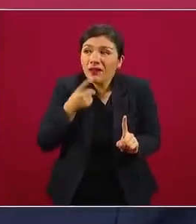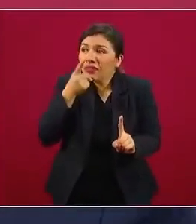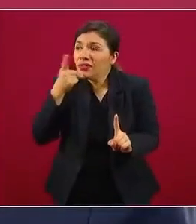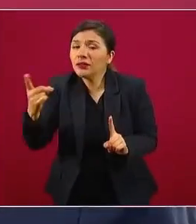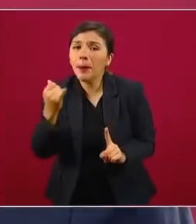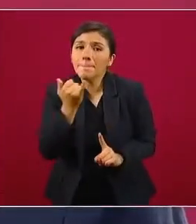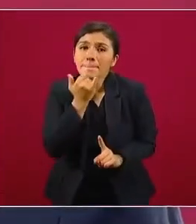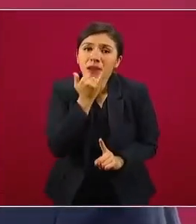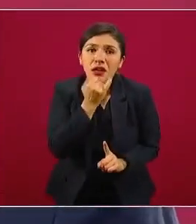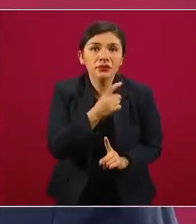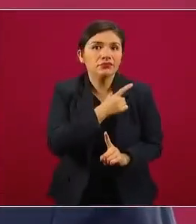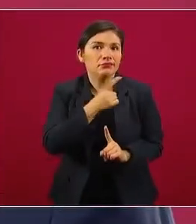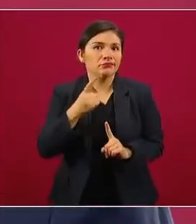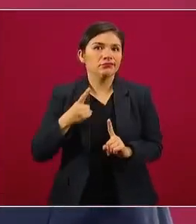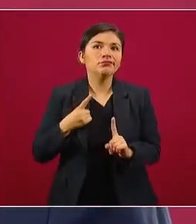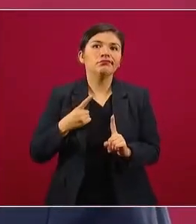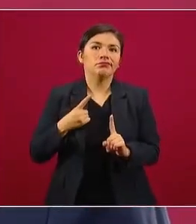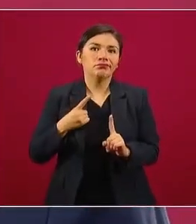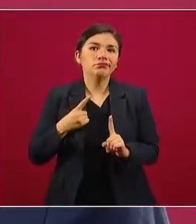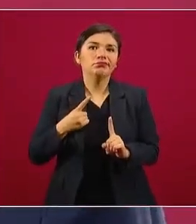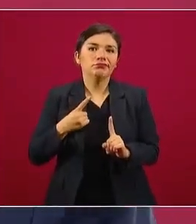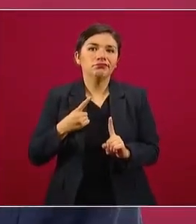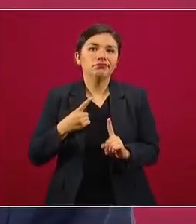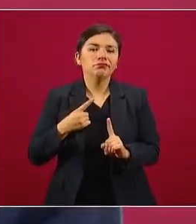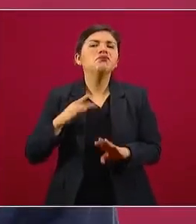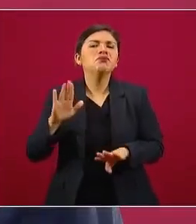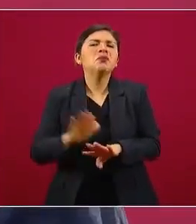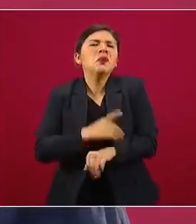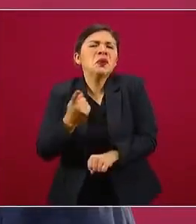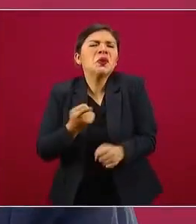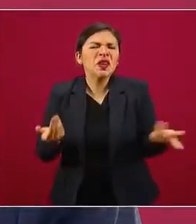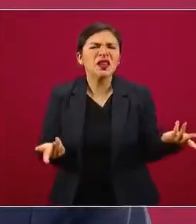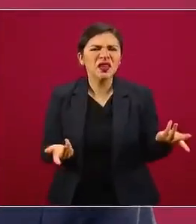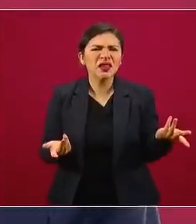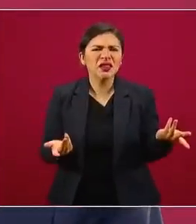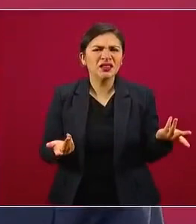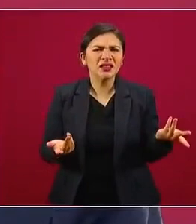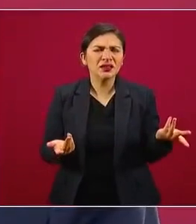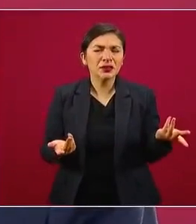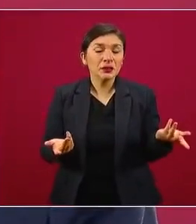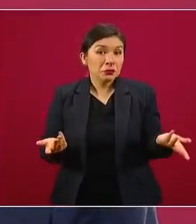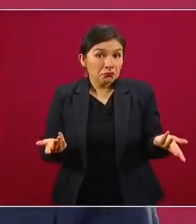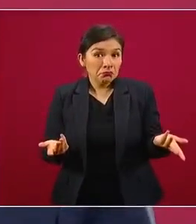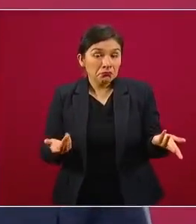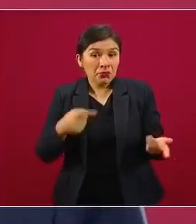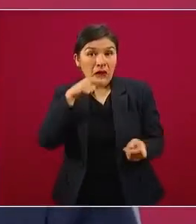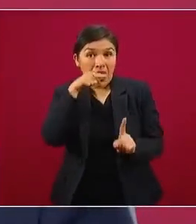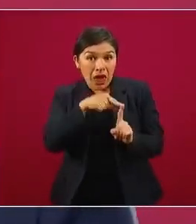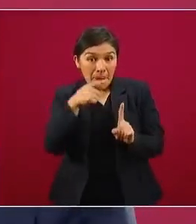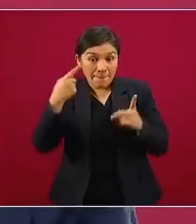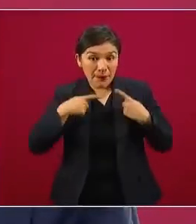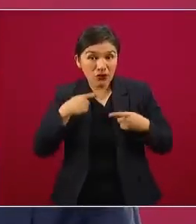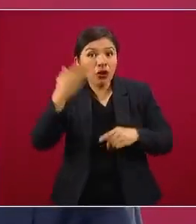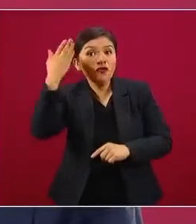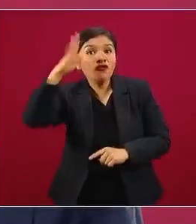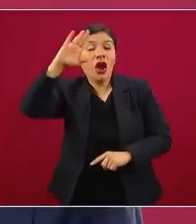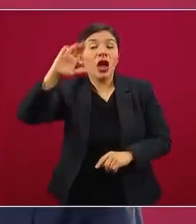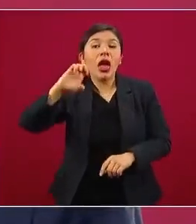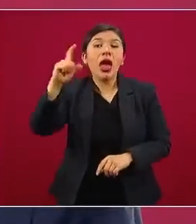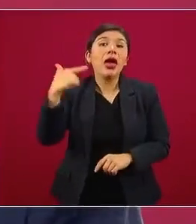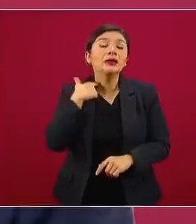disculpa, porque fue funcionario público,